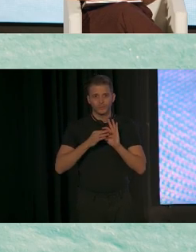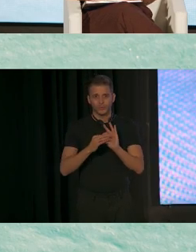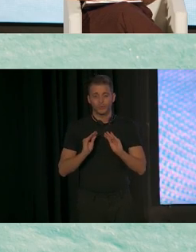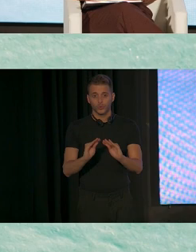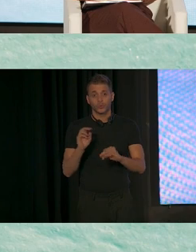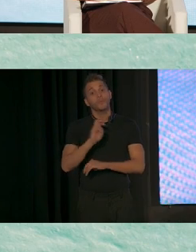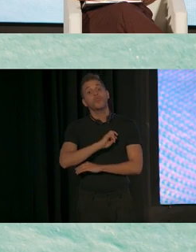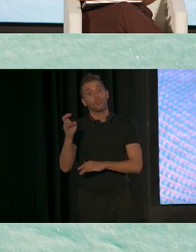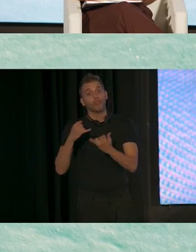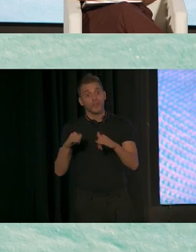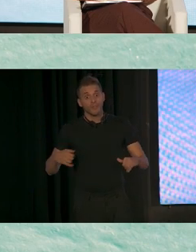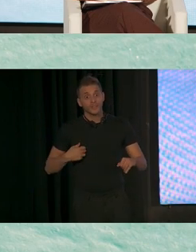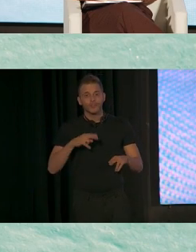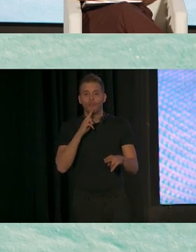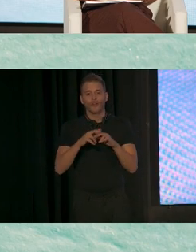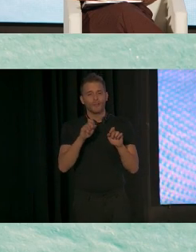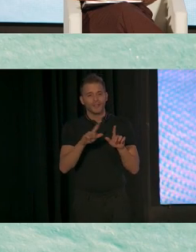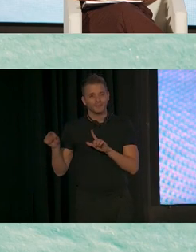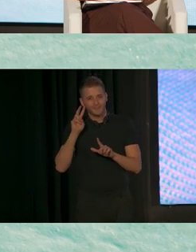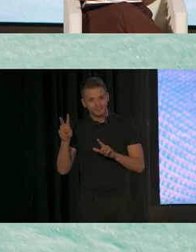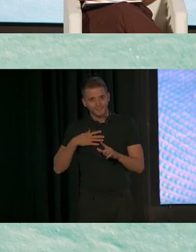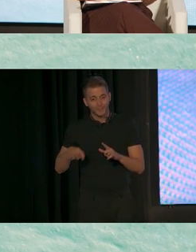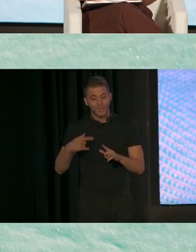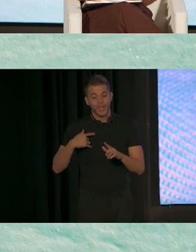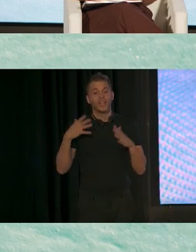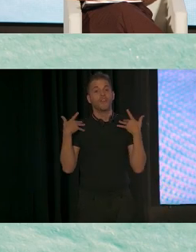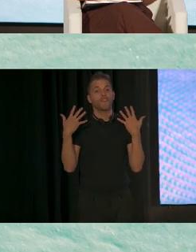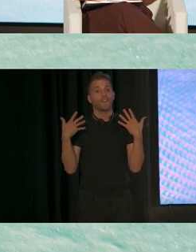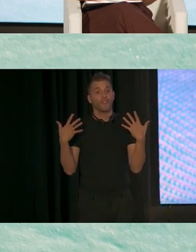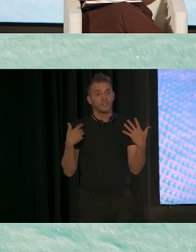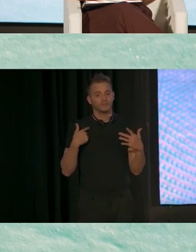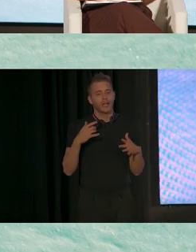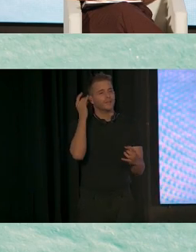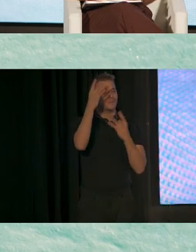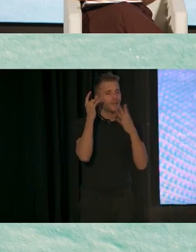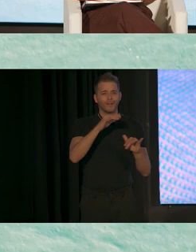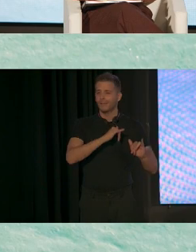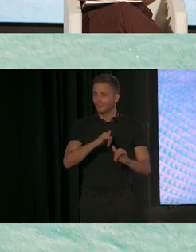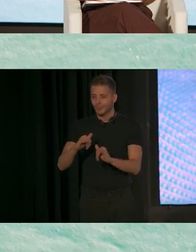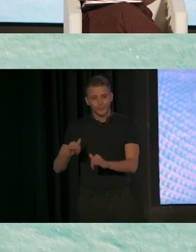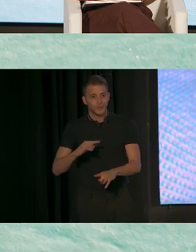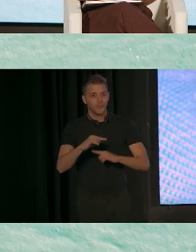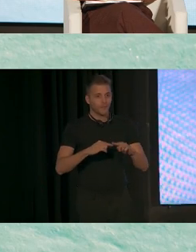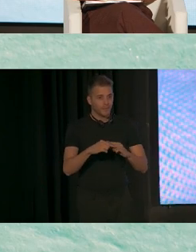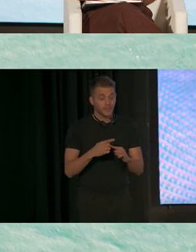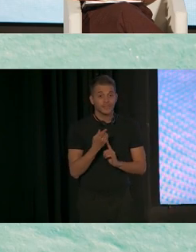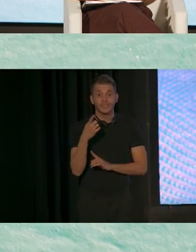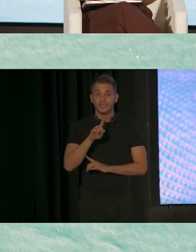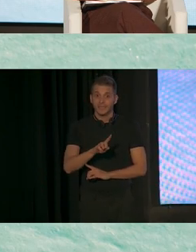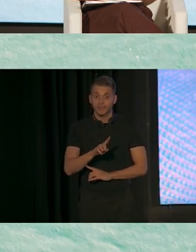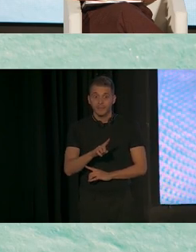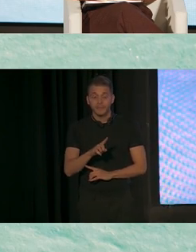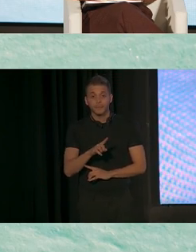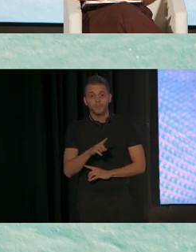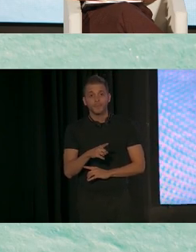Autism, que se realiza al aire libre con muchas actividades divertidas para las familias, y al mismo